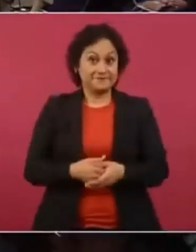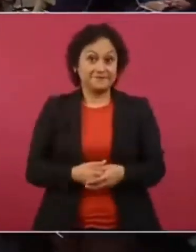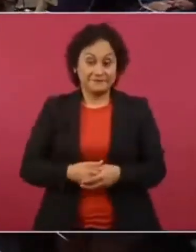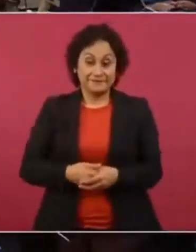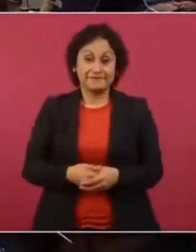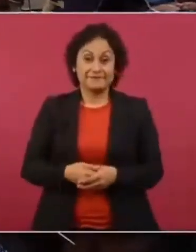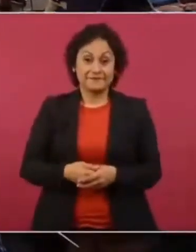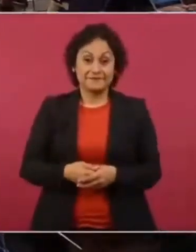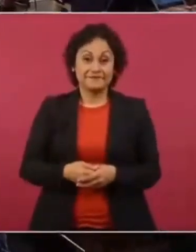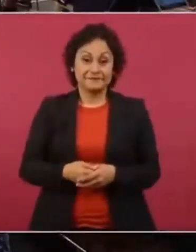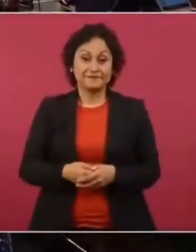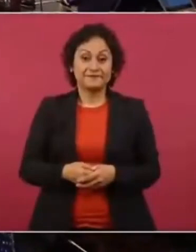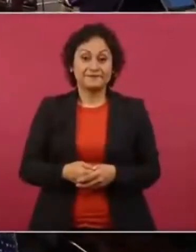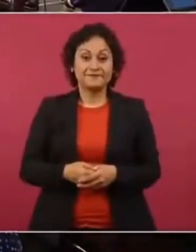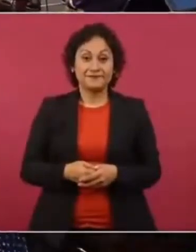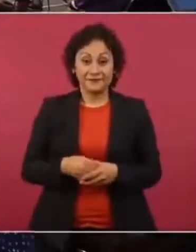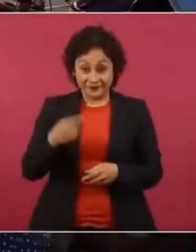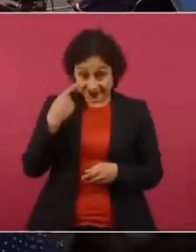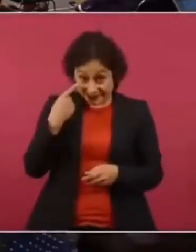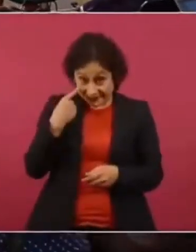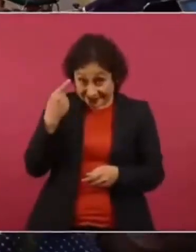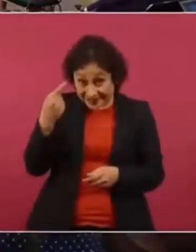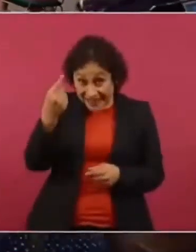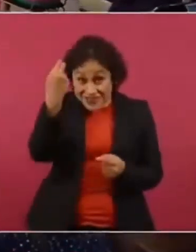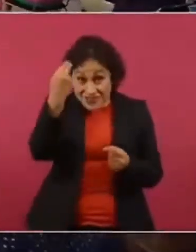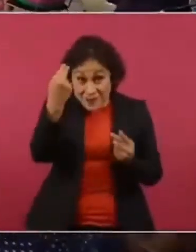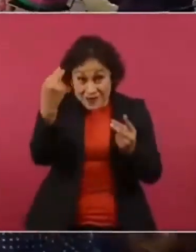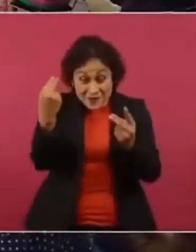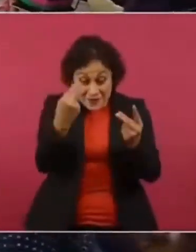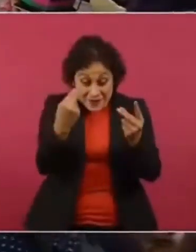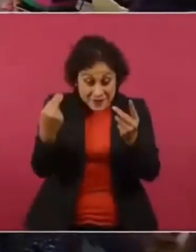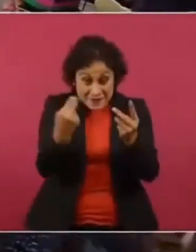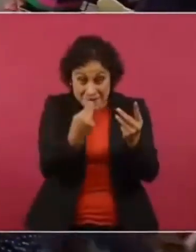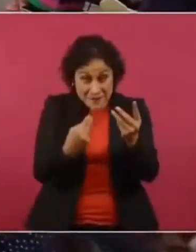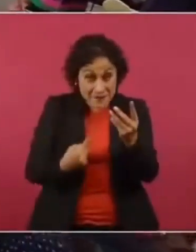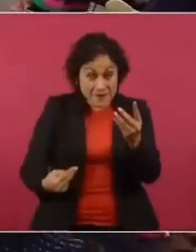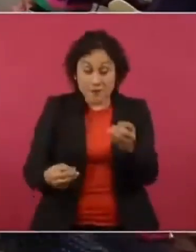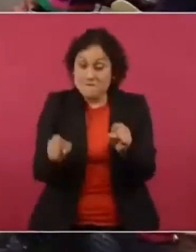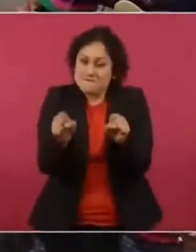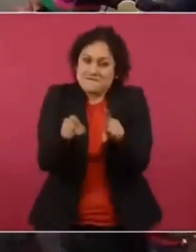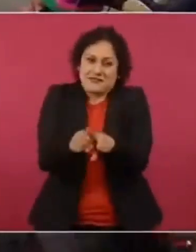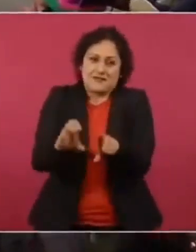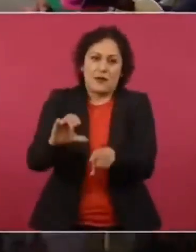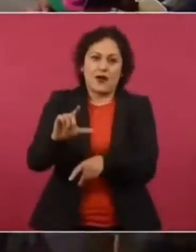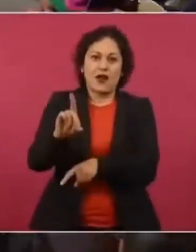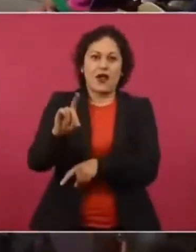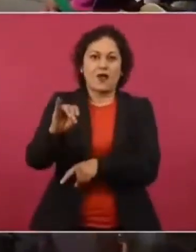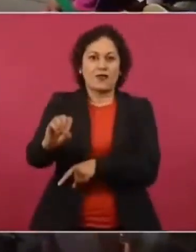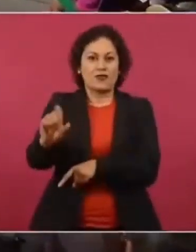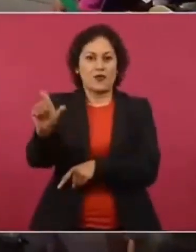a todos, todos, todos, todos. Claudio X. Me acuerdo que